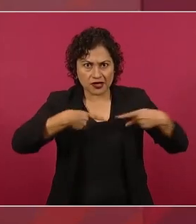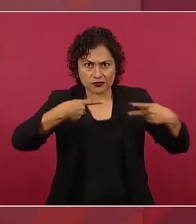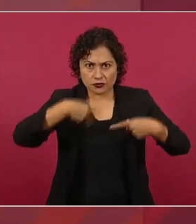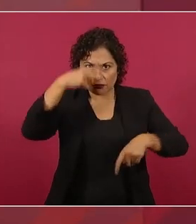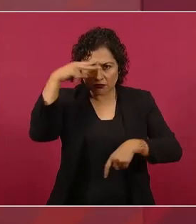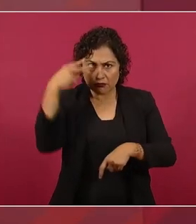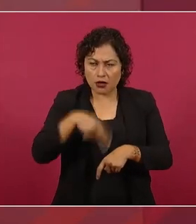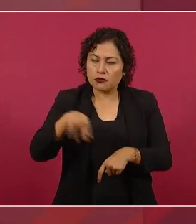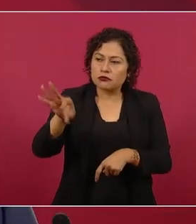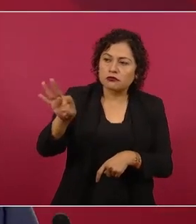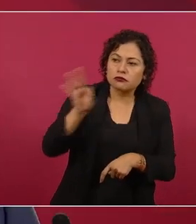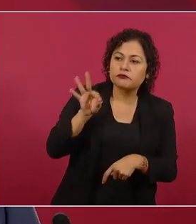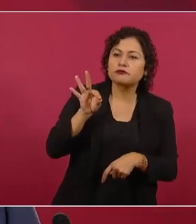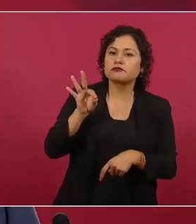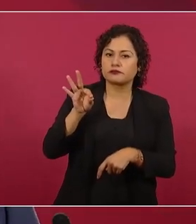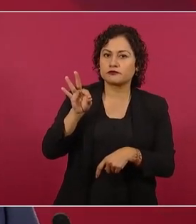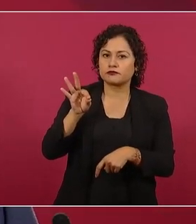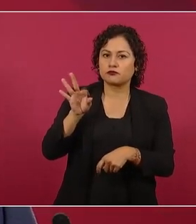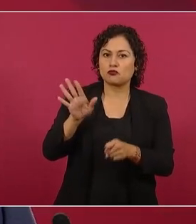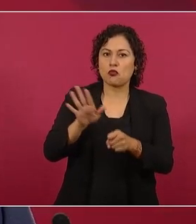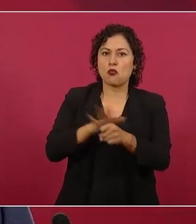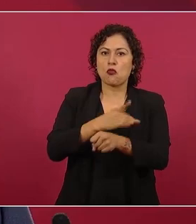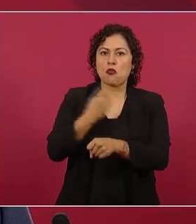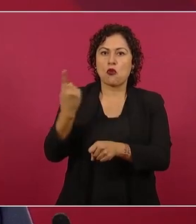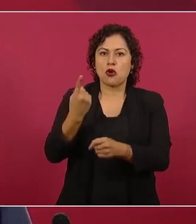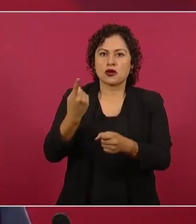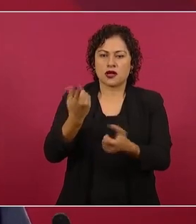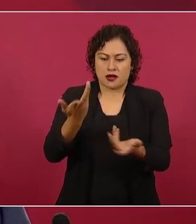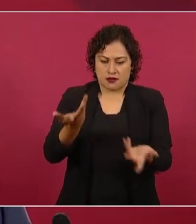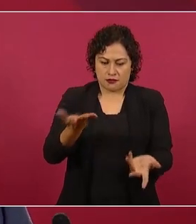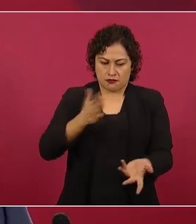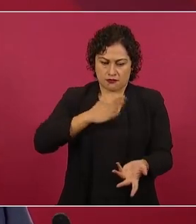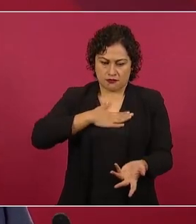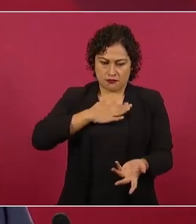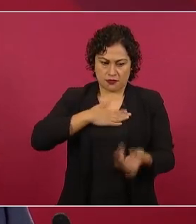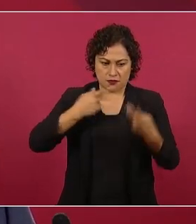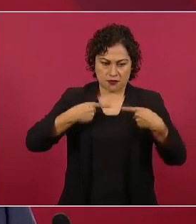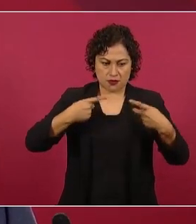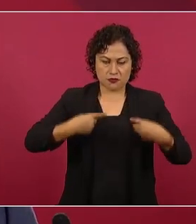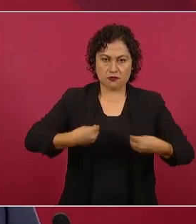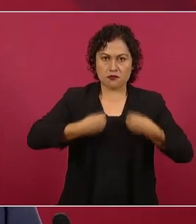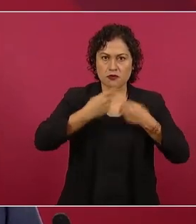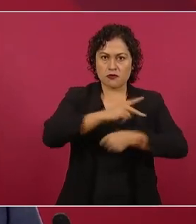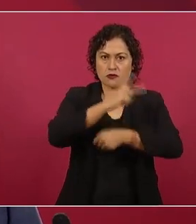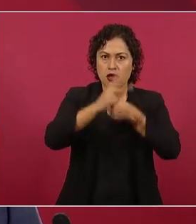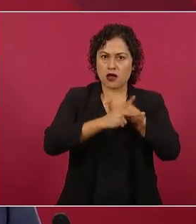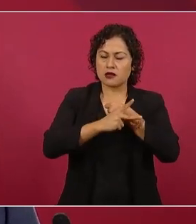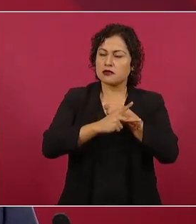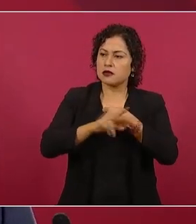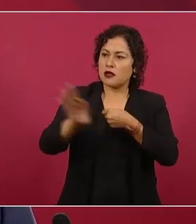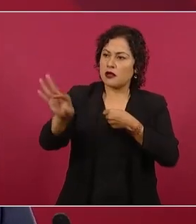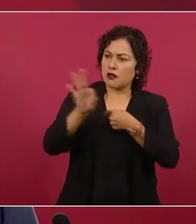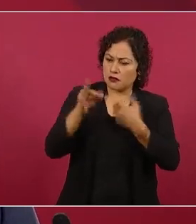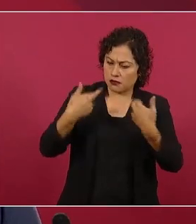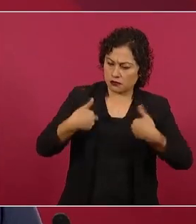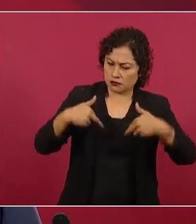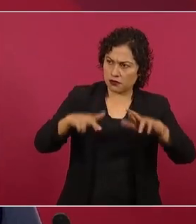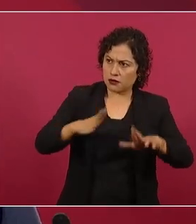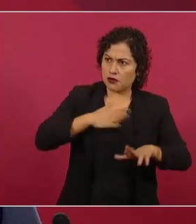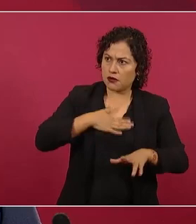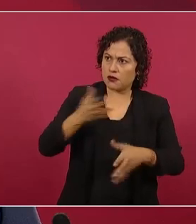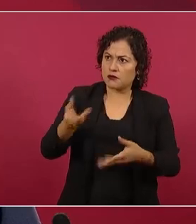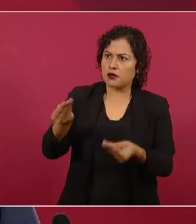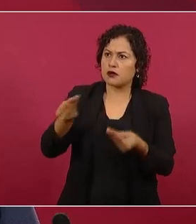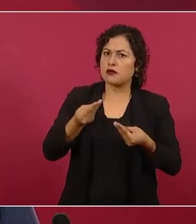para el pueblo, que sea el que elija. Entonces, eso es